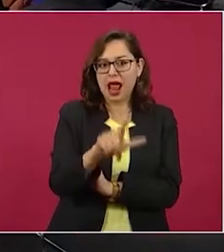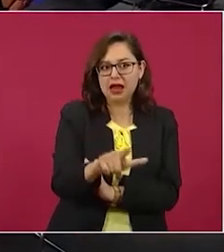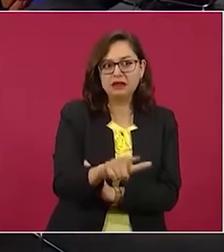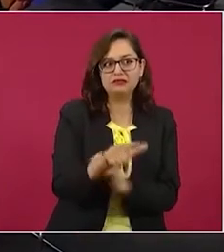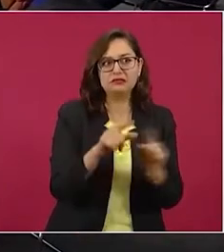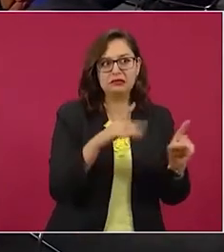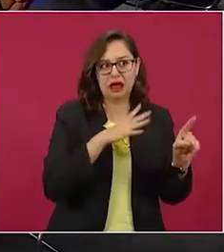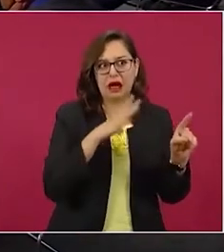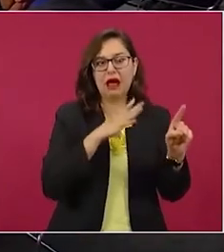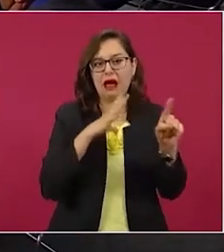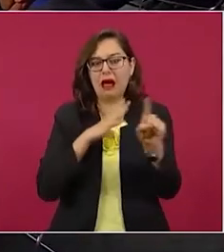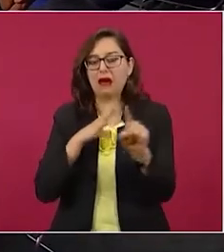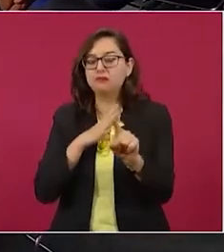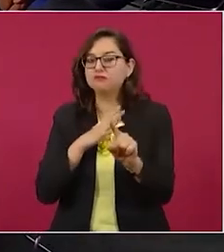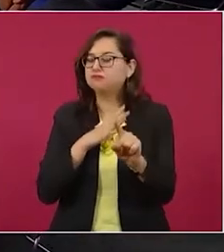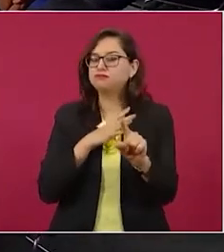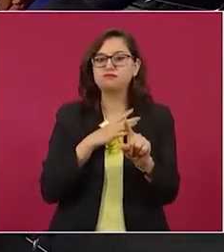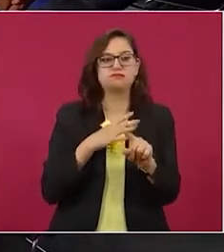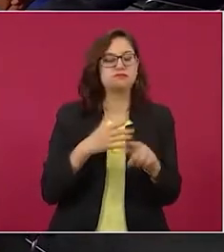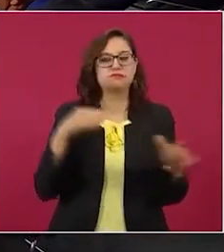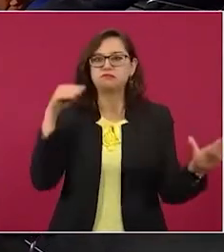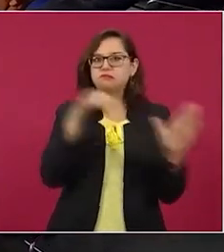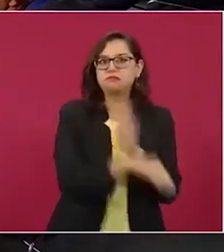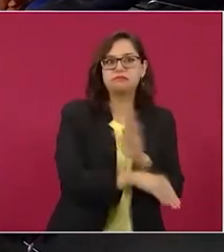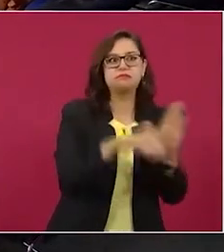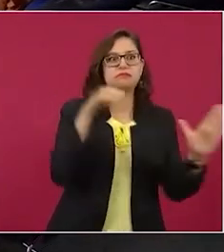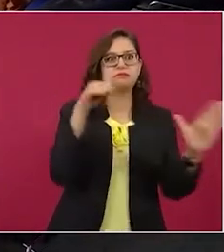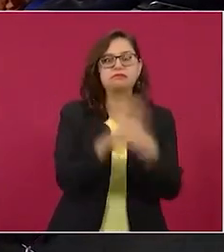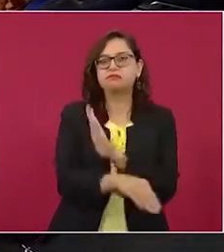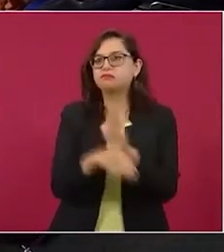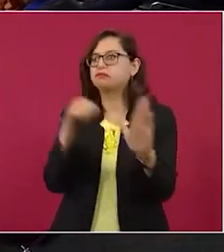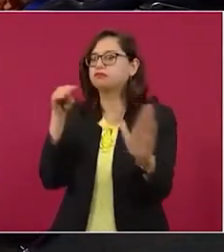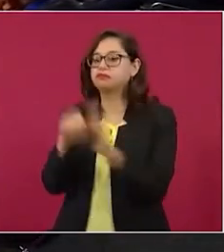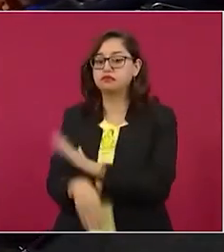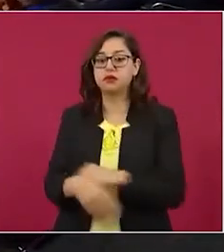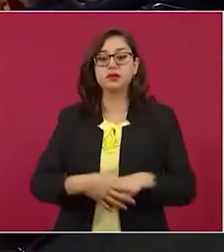Si vemos lo que pasó ayer en el mundo,